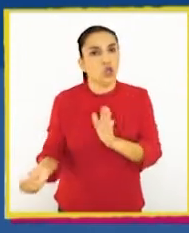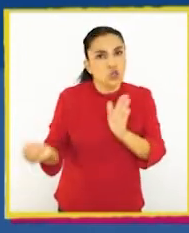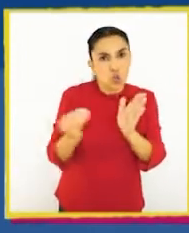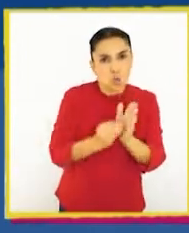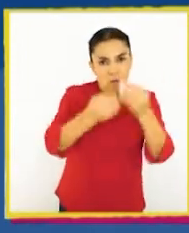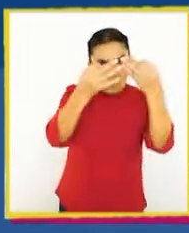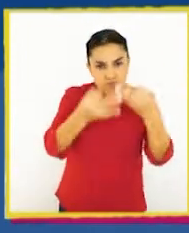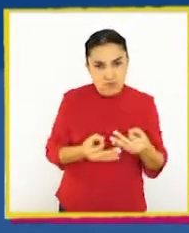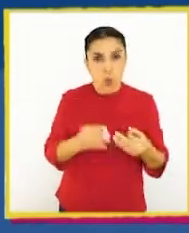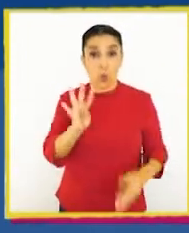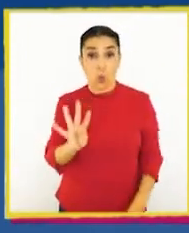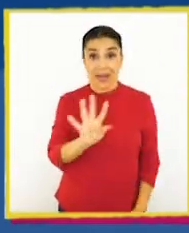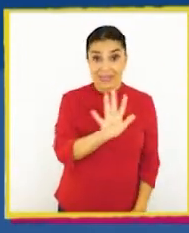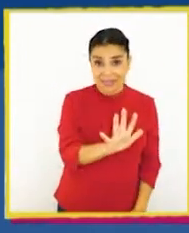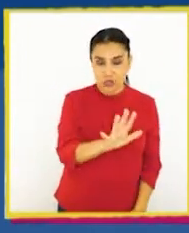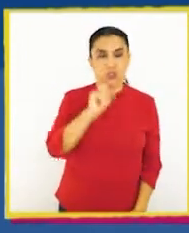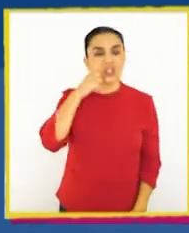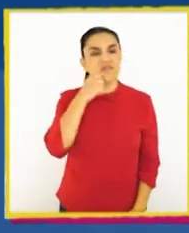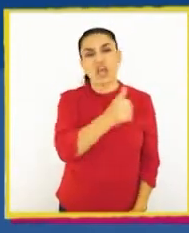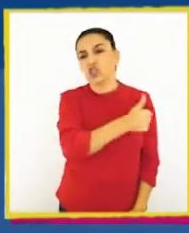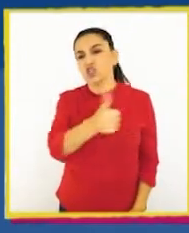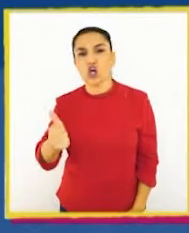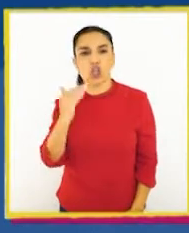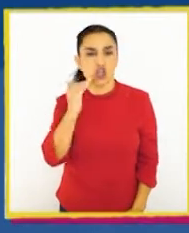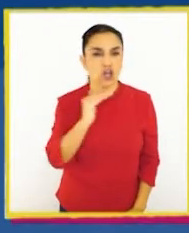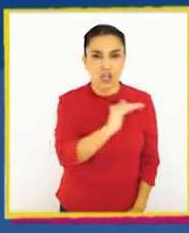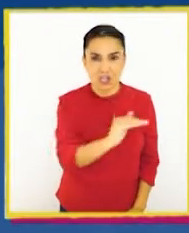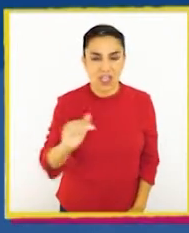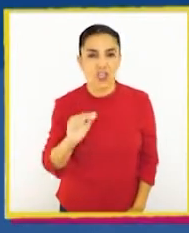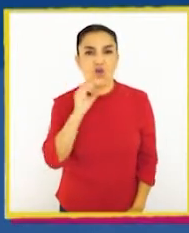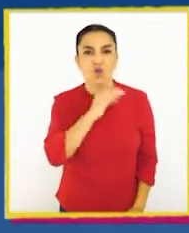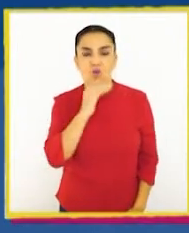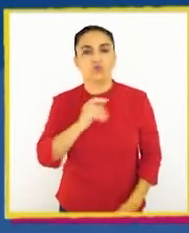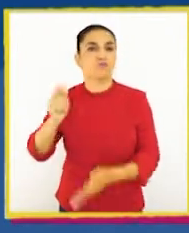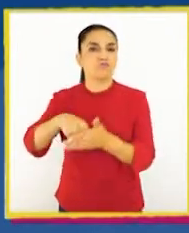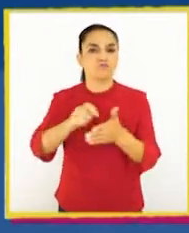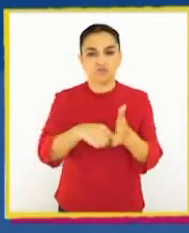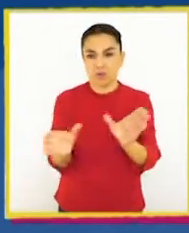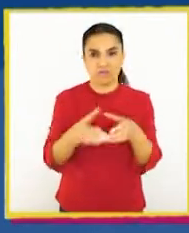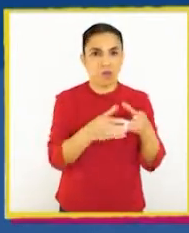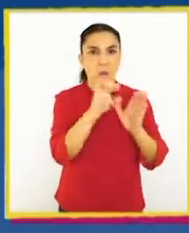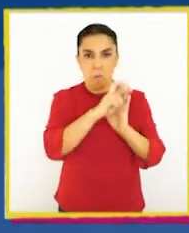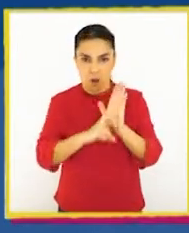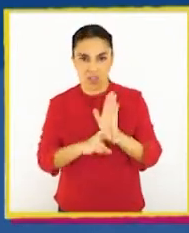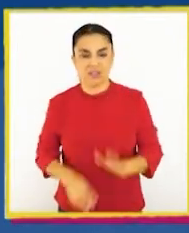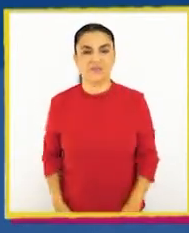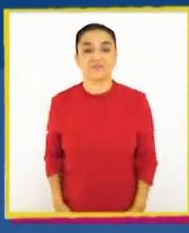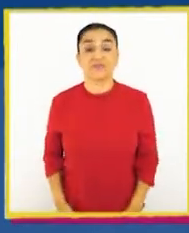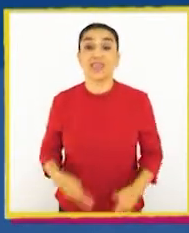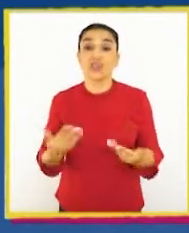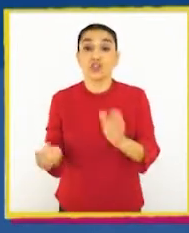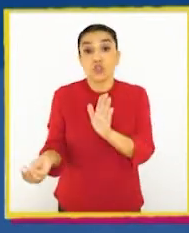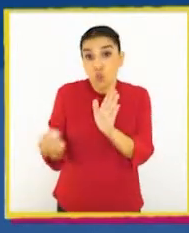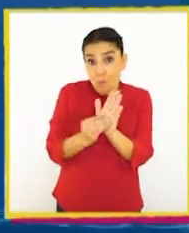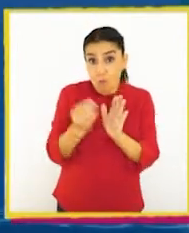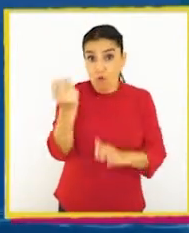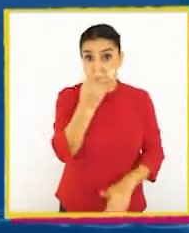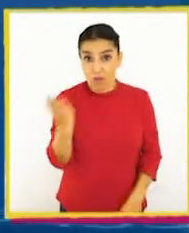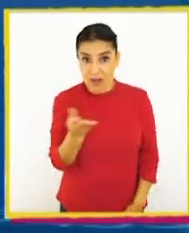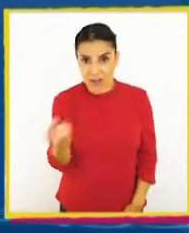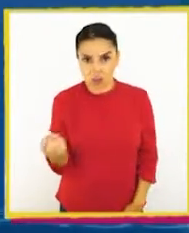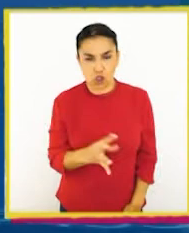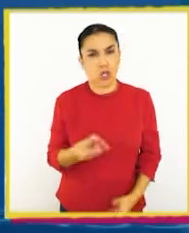a cuarenta y cinco, significa que están todos los niños del curso inscritos en los proyectos. Entonces sumemos las fracciones.